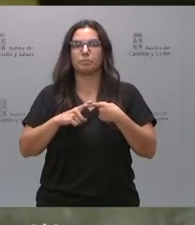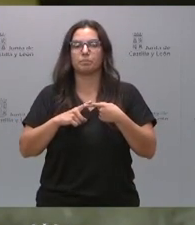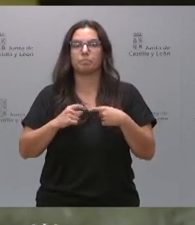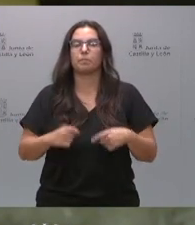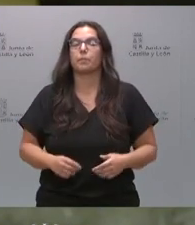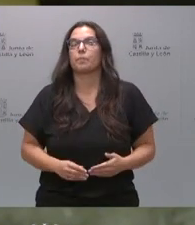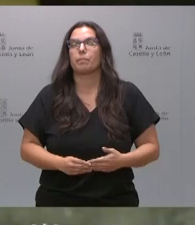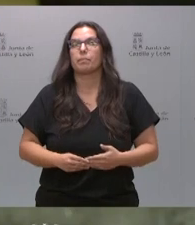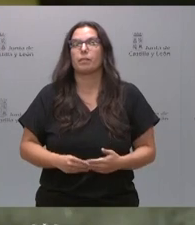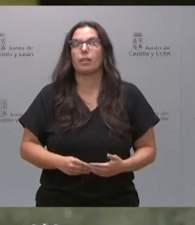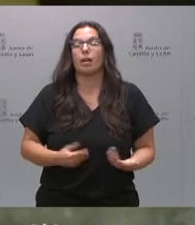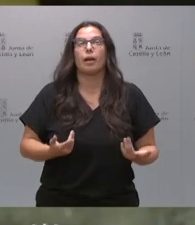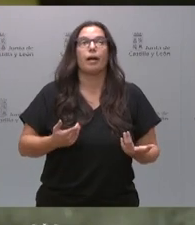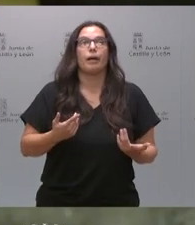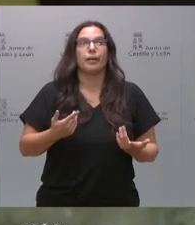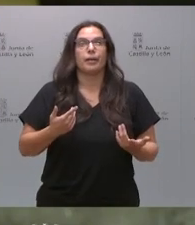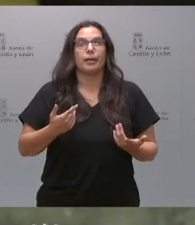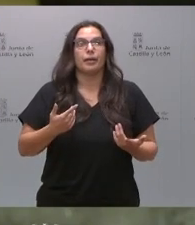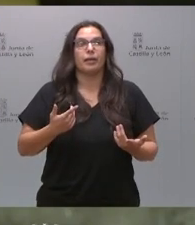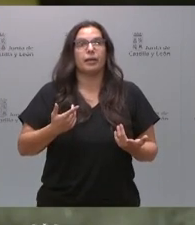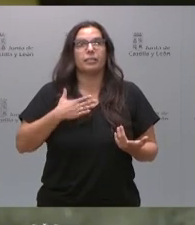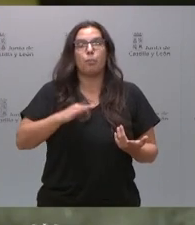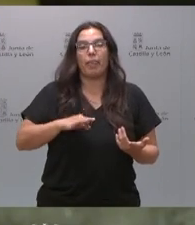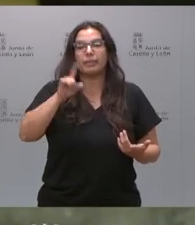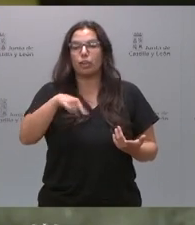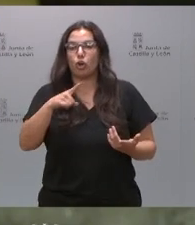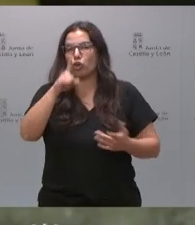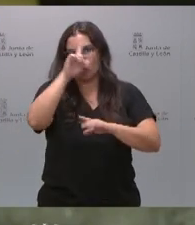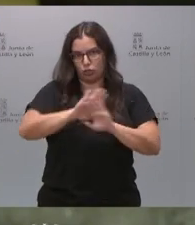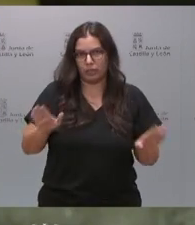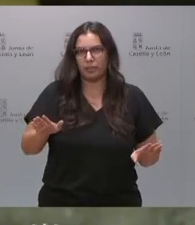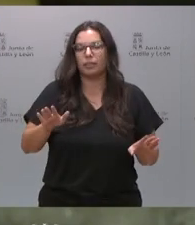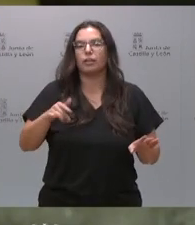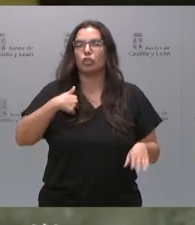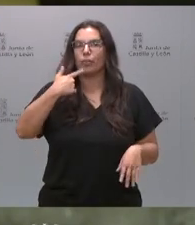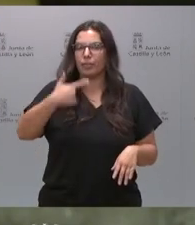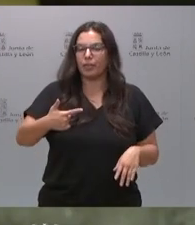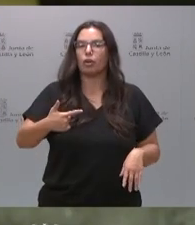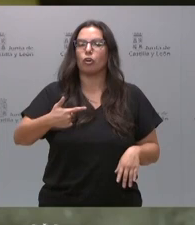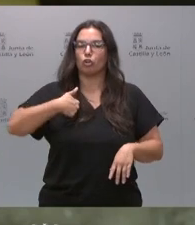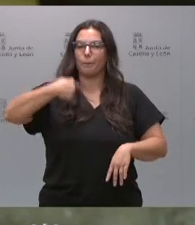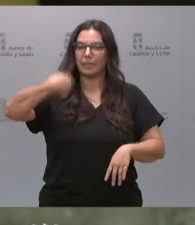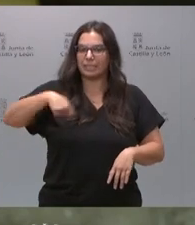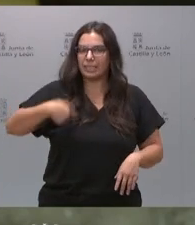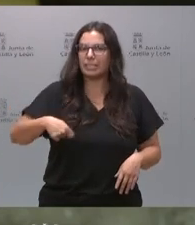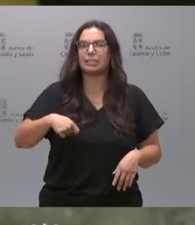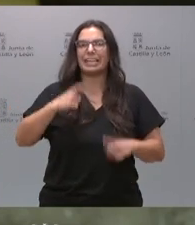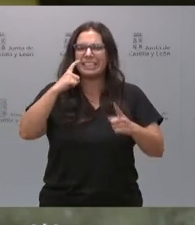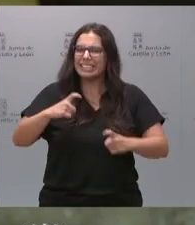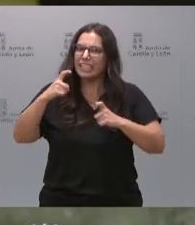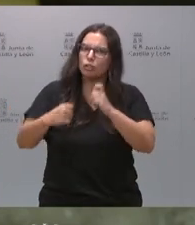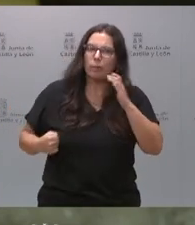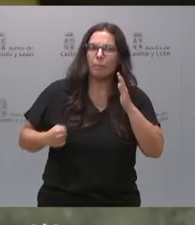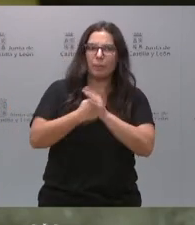no sé cuál es el porcentaje, pero lo que sí le puedo decir es que yo, como presidente, estoy al 100% para que Castilla y León